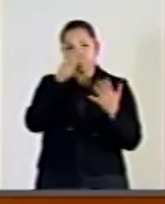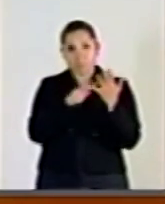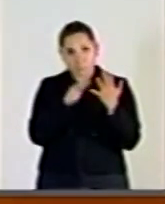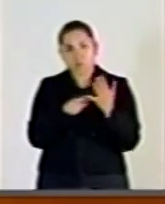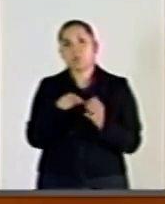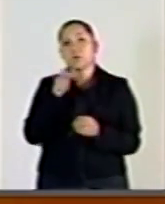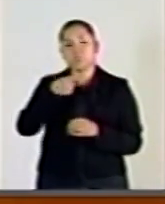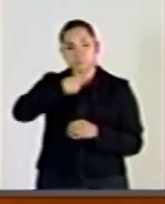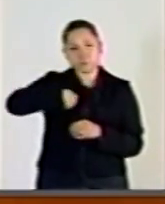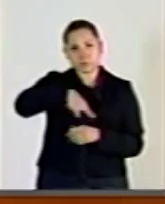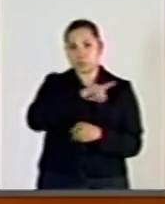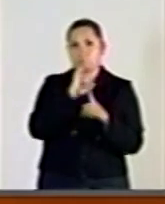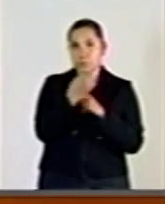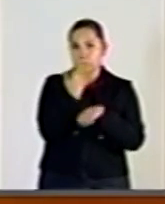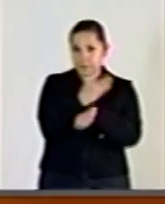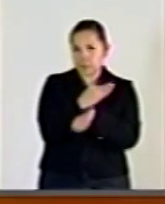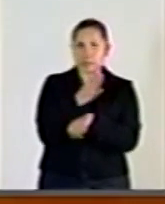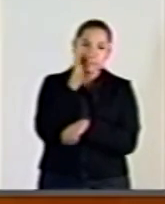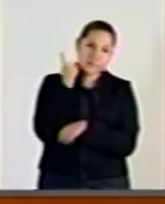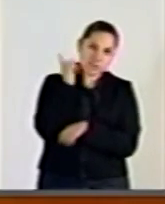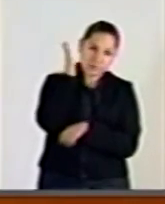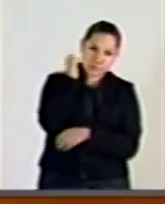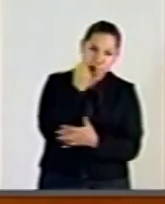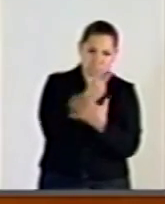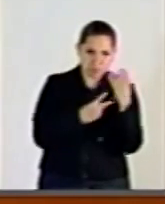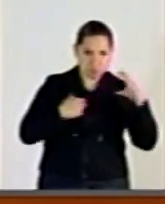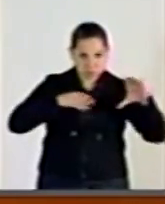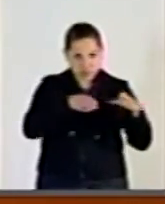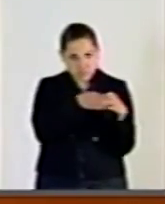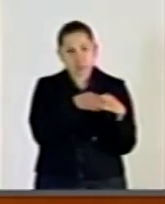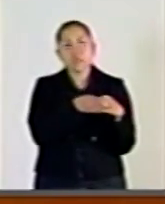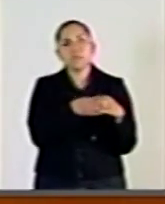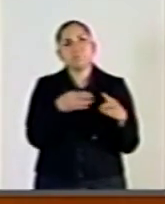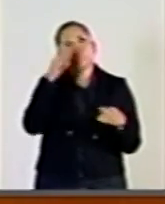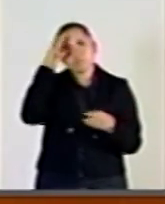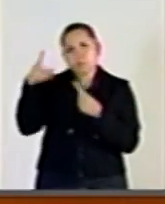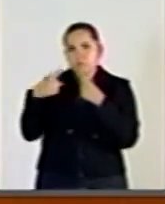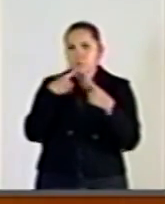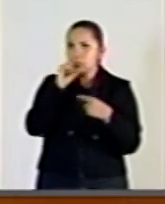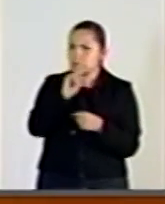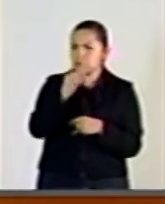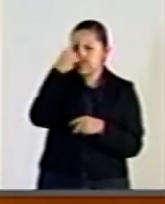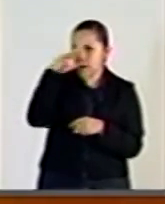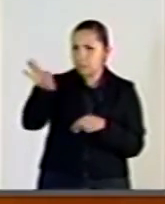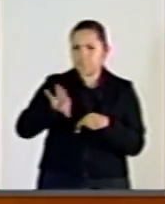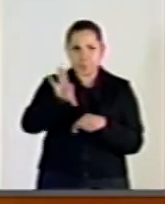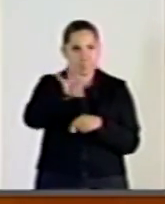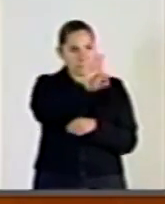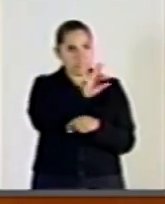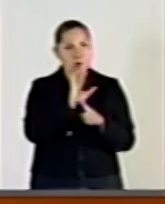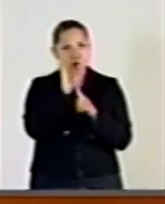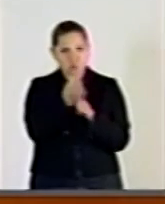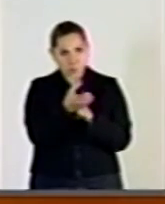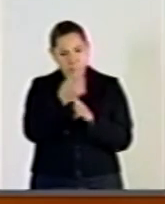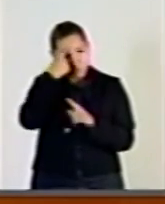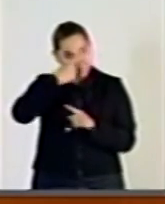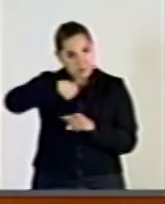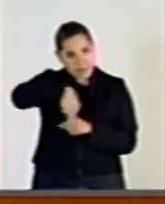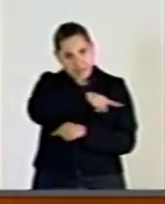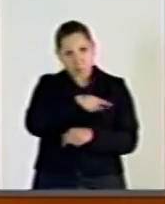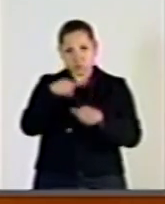acuerda a la creación de una comisión de seguimiento de las investigaciones relacionadas con los hechos de Nochistlán,